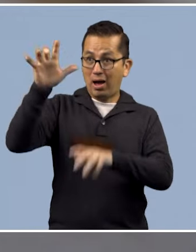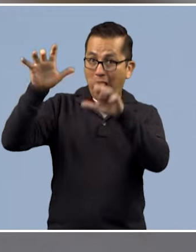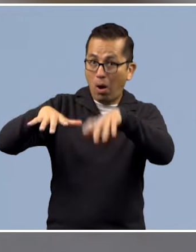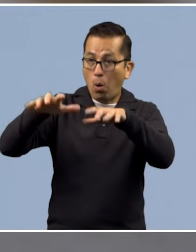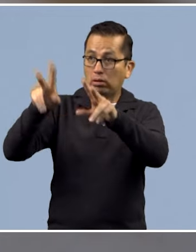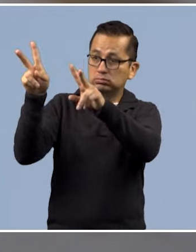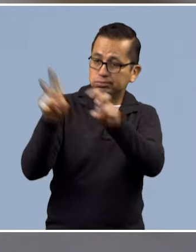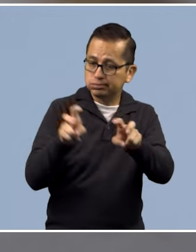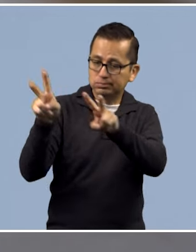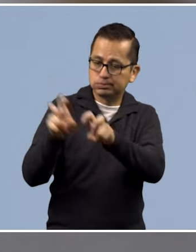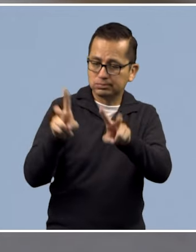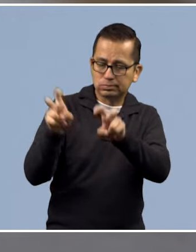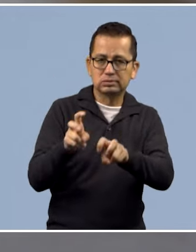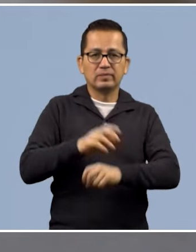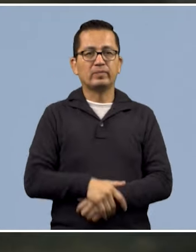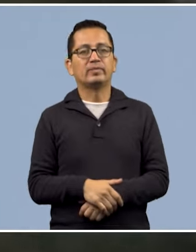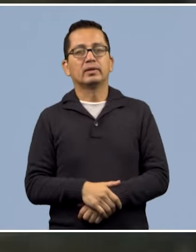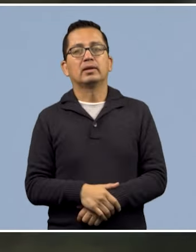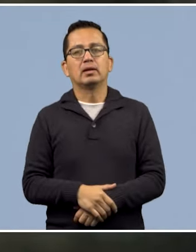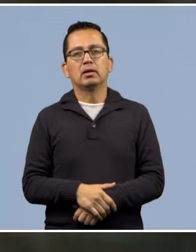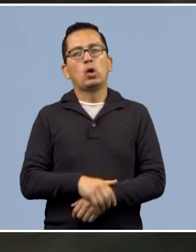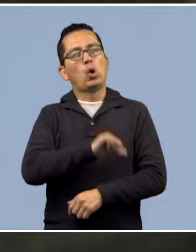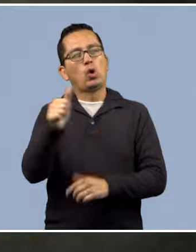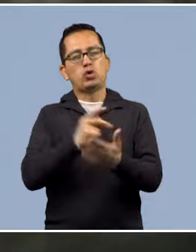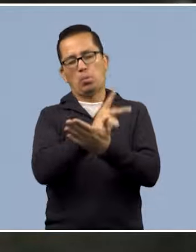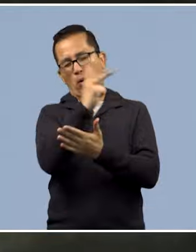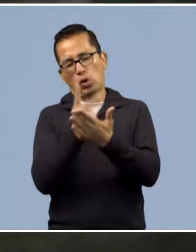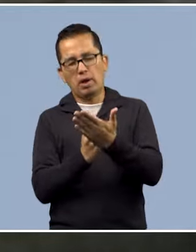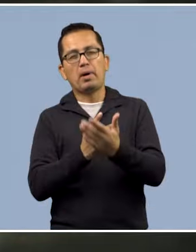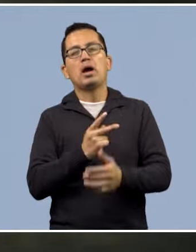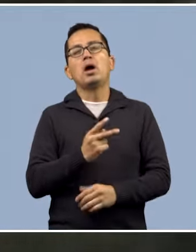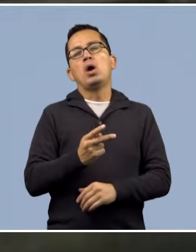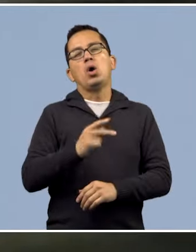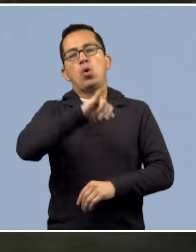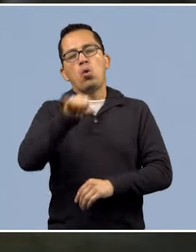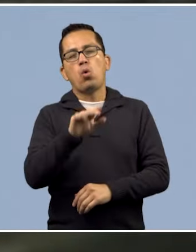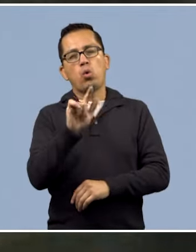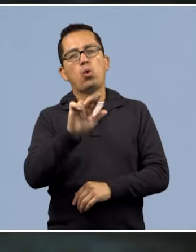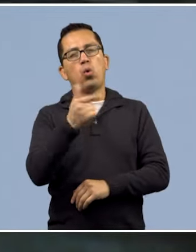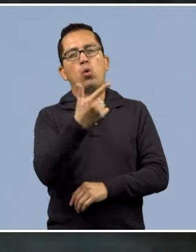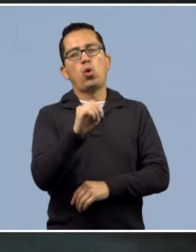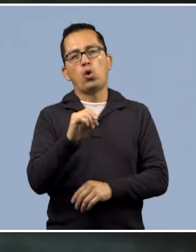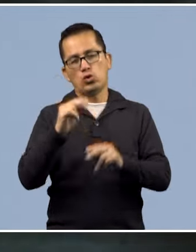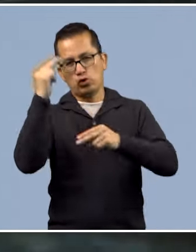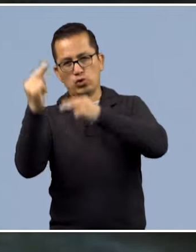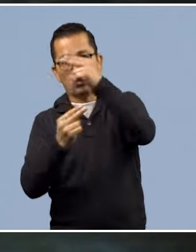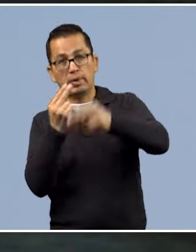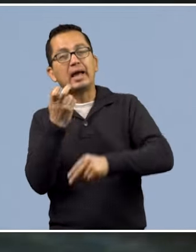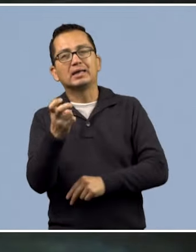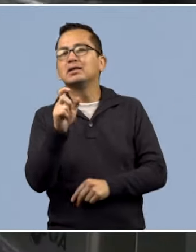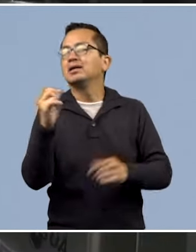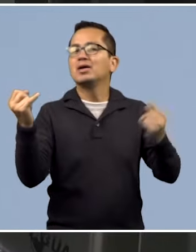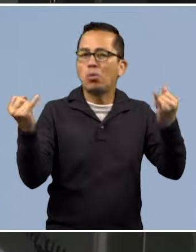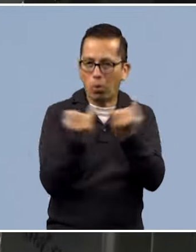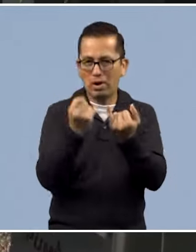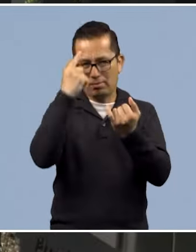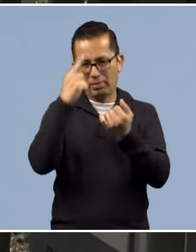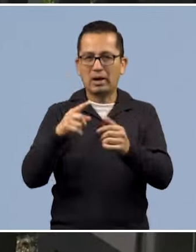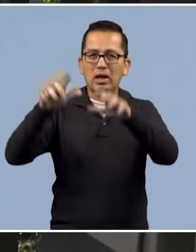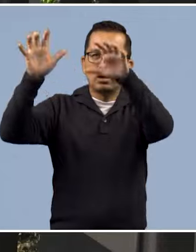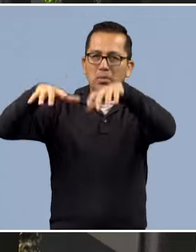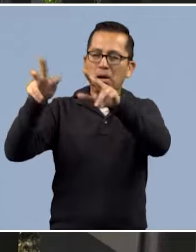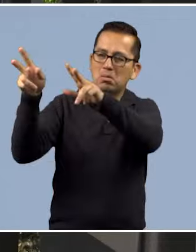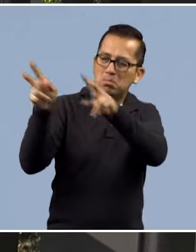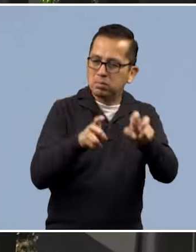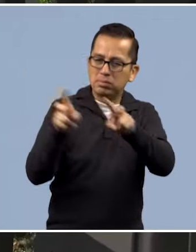pluvial. El programa Jugo de Nube es otra innovación que capta el agua de lluvia, que a comparación con el programa de cosecha